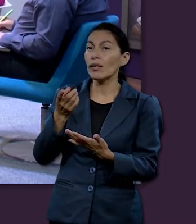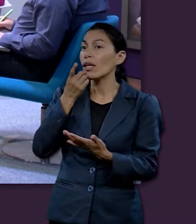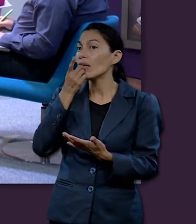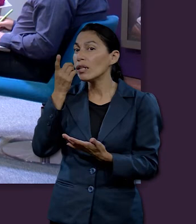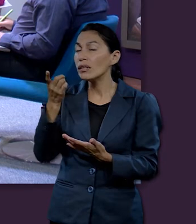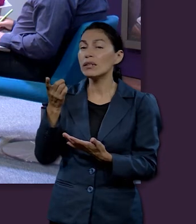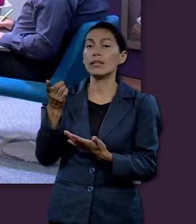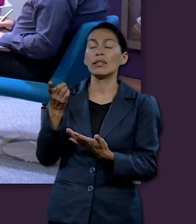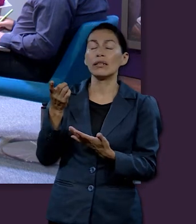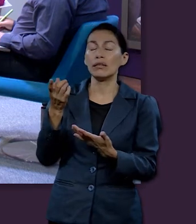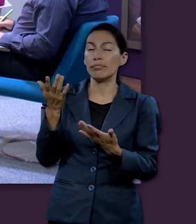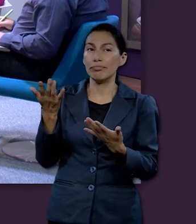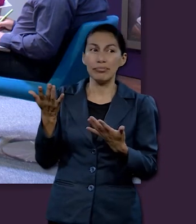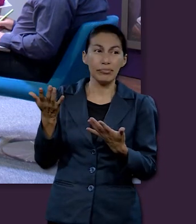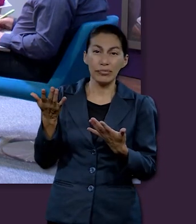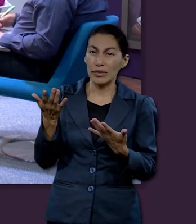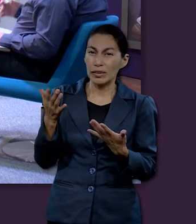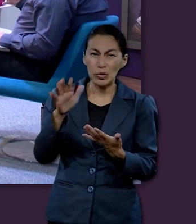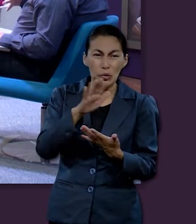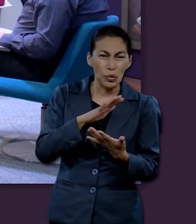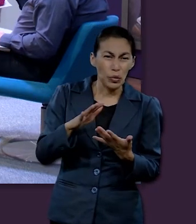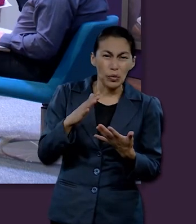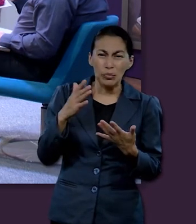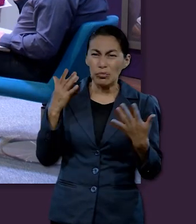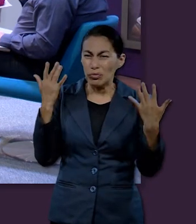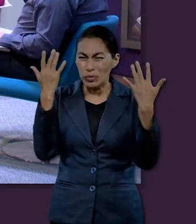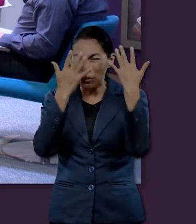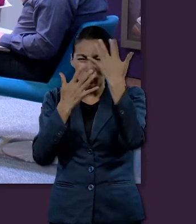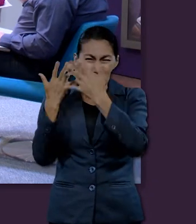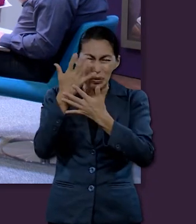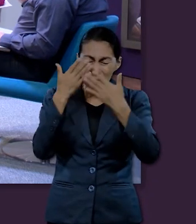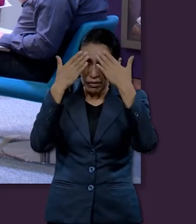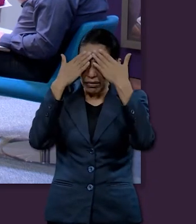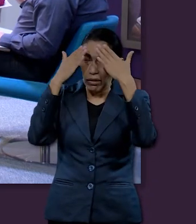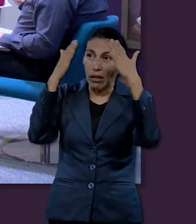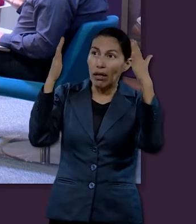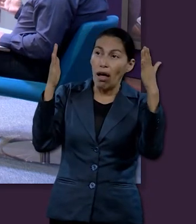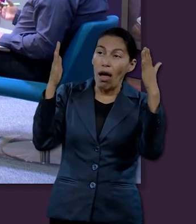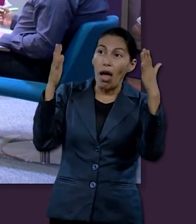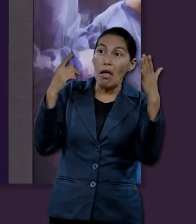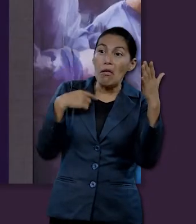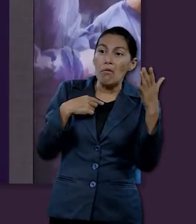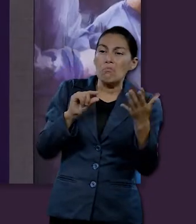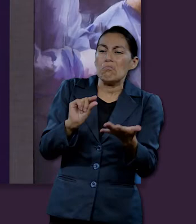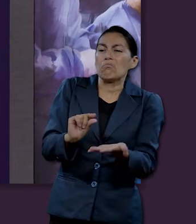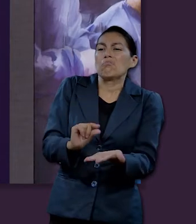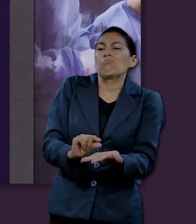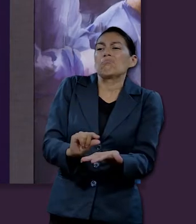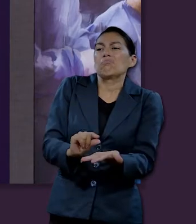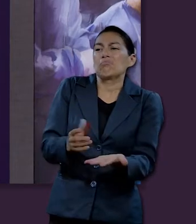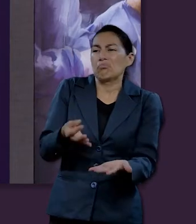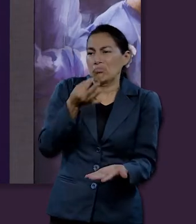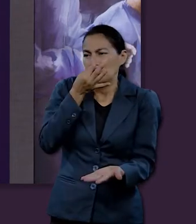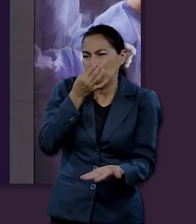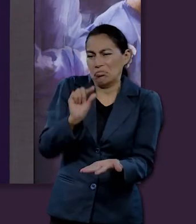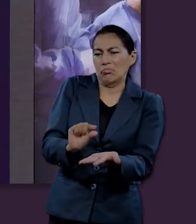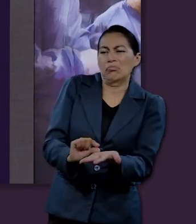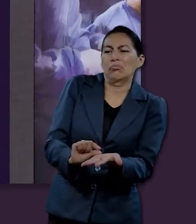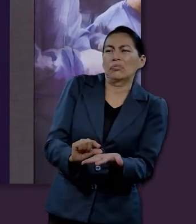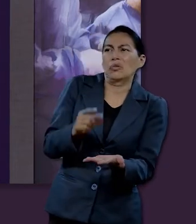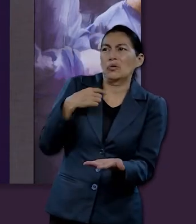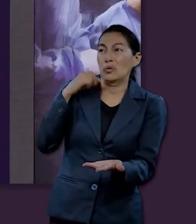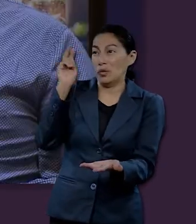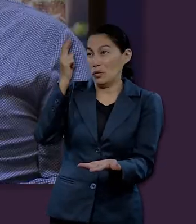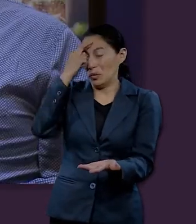Dios, le resulta, o sea, se le abre el panorama y le resulta tan insignificante que la única que